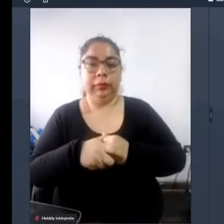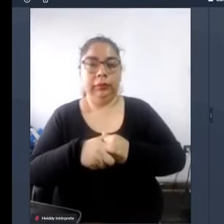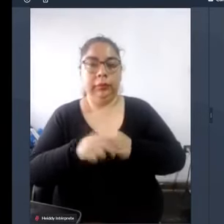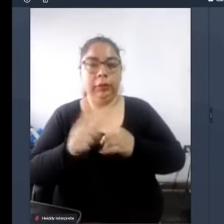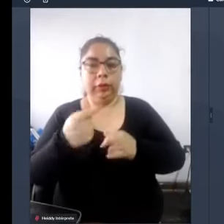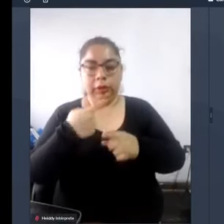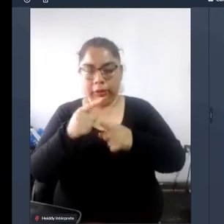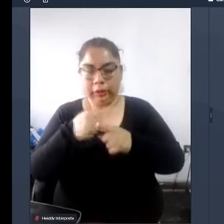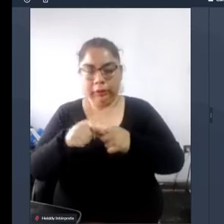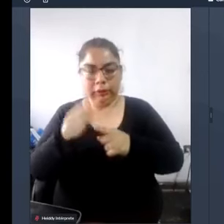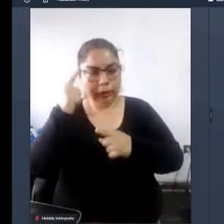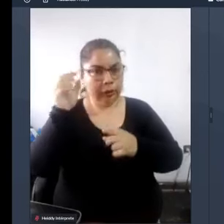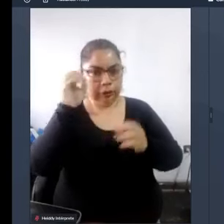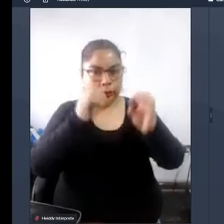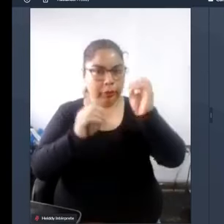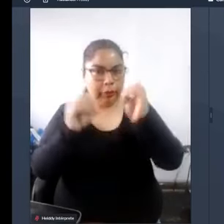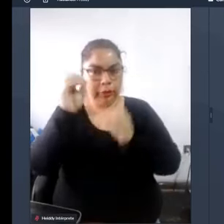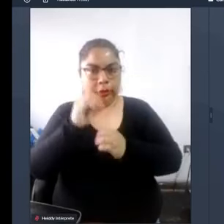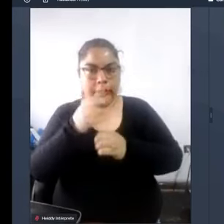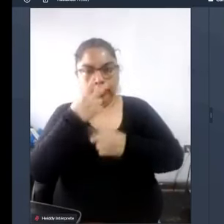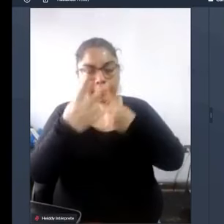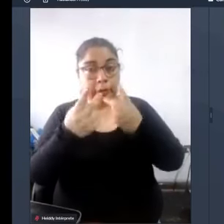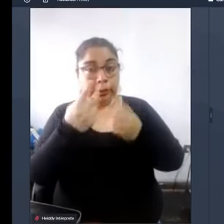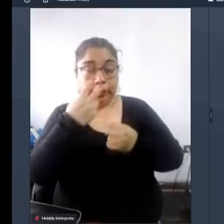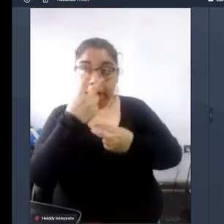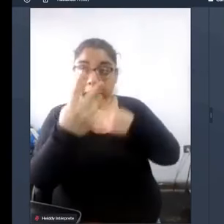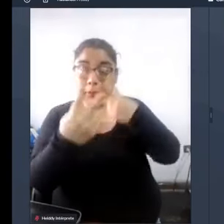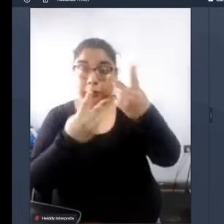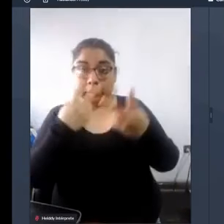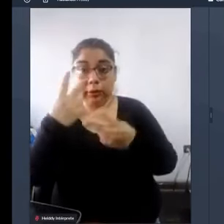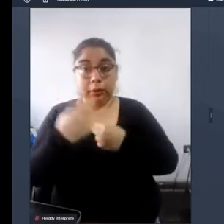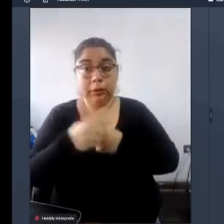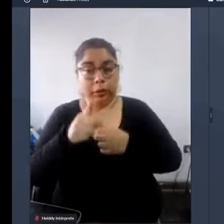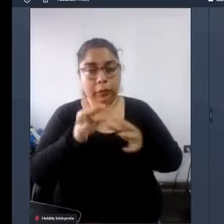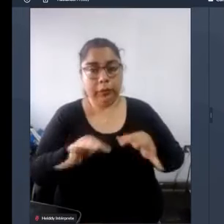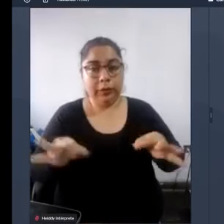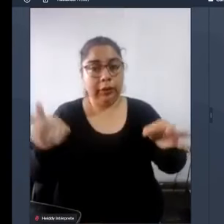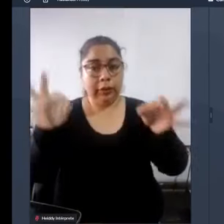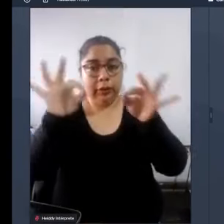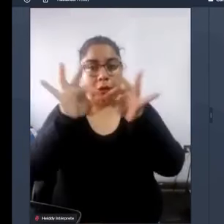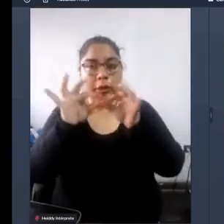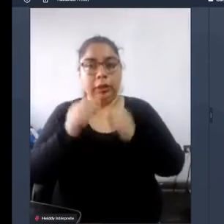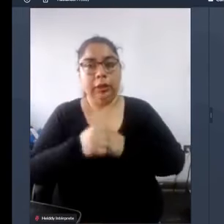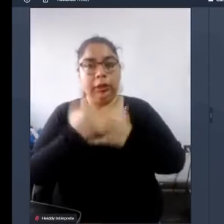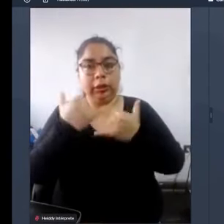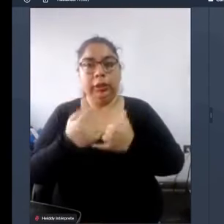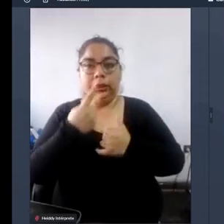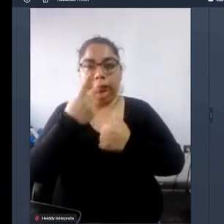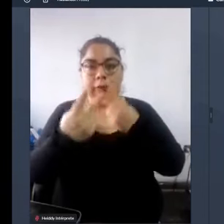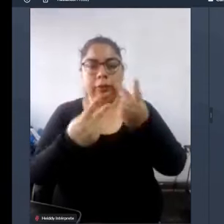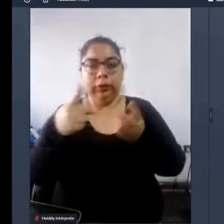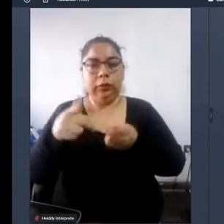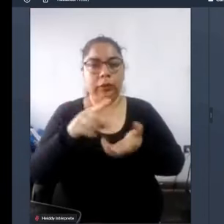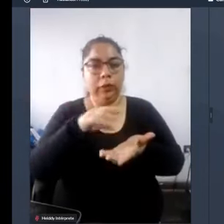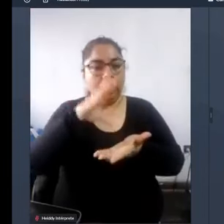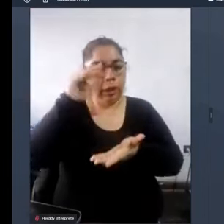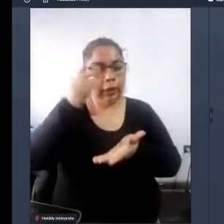diferentes opiniones diferentes puntos de vista y lo más importante es que estamos haciendo todo un análisis